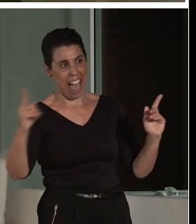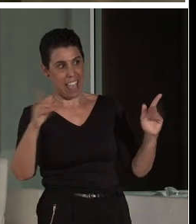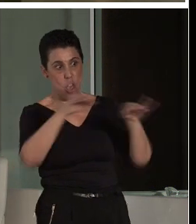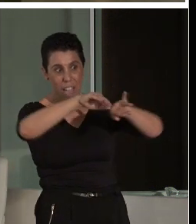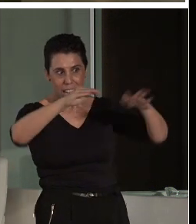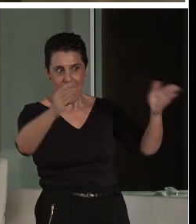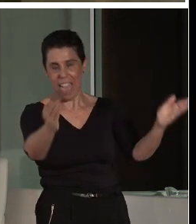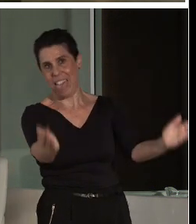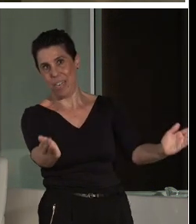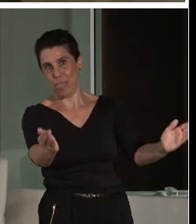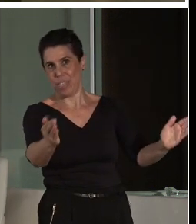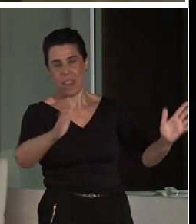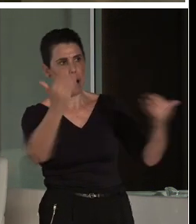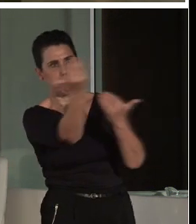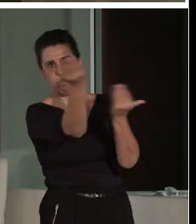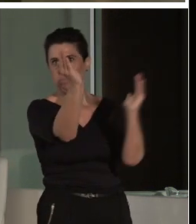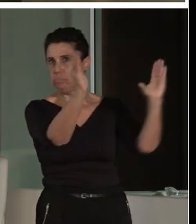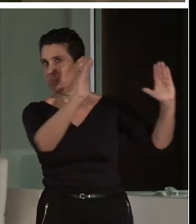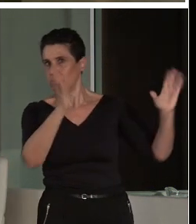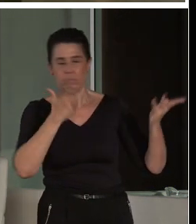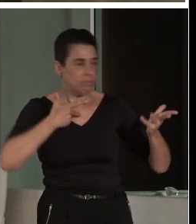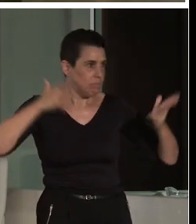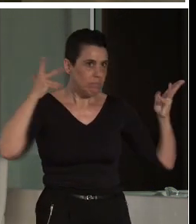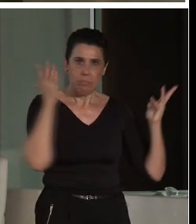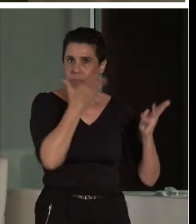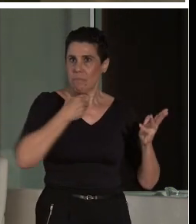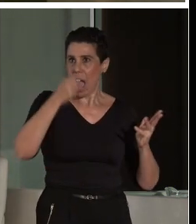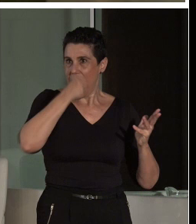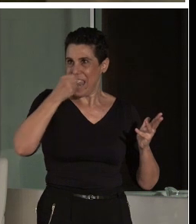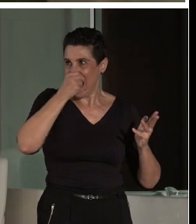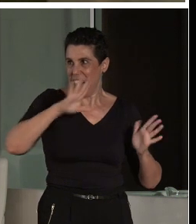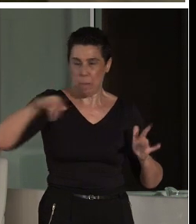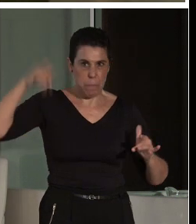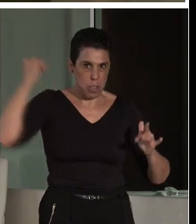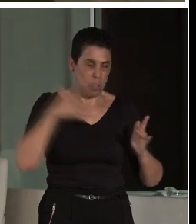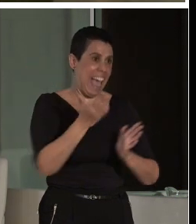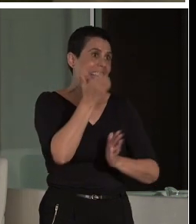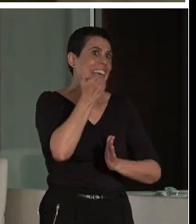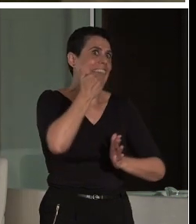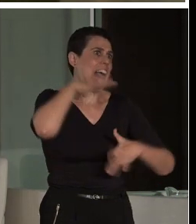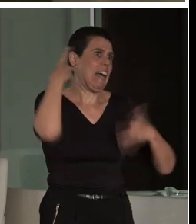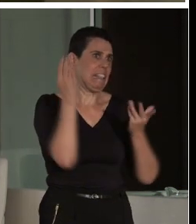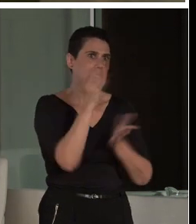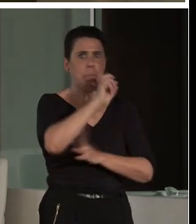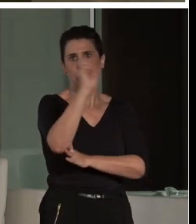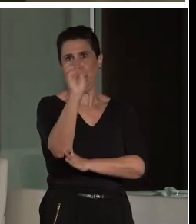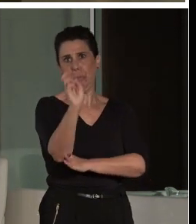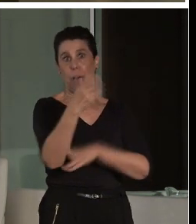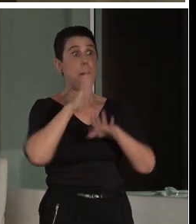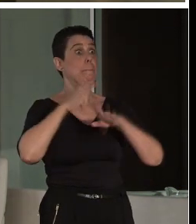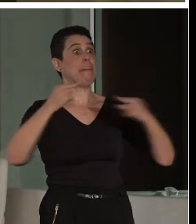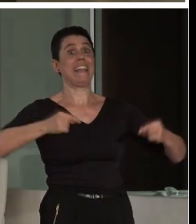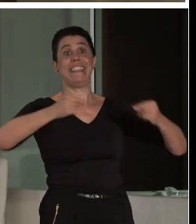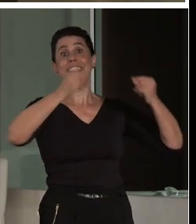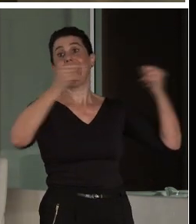brutales. Ahí podríamos hablar de la carta de Ename, en fin, ahí tenemos miles de cartas para debatir. Pero tenemos